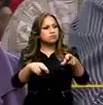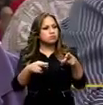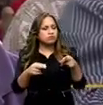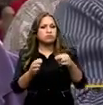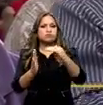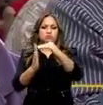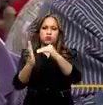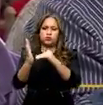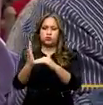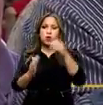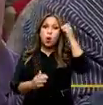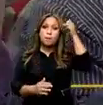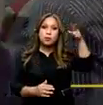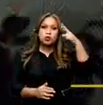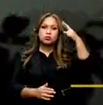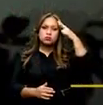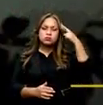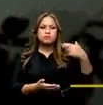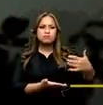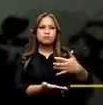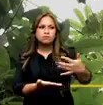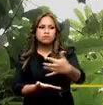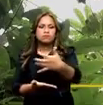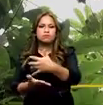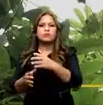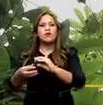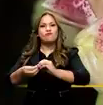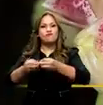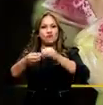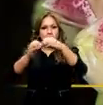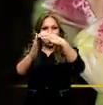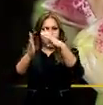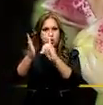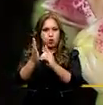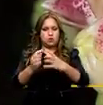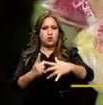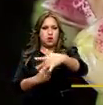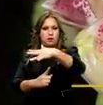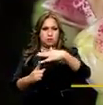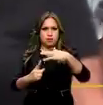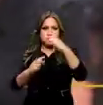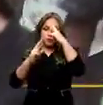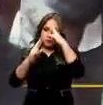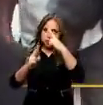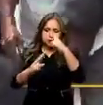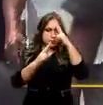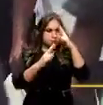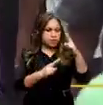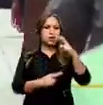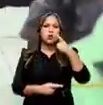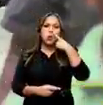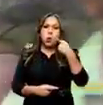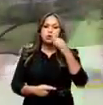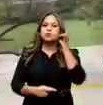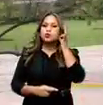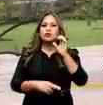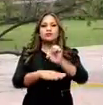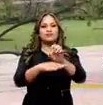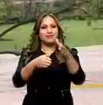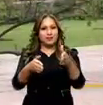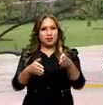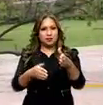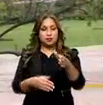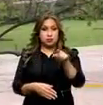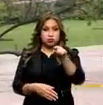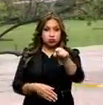visiones que ayudarán a la construcción de un Código del Ambiente que respete los derechos de las y los ecuatorianos. Tu